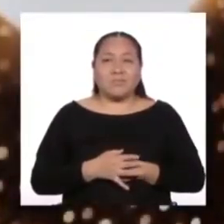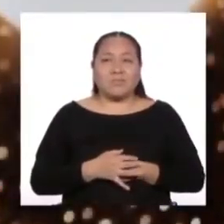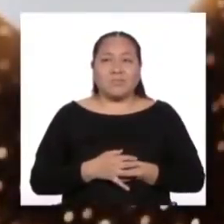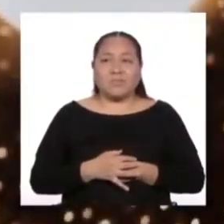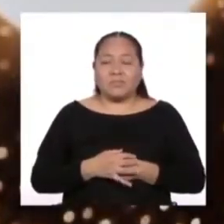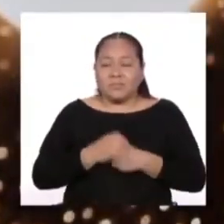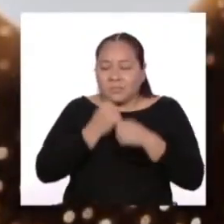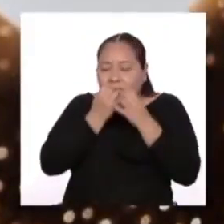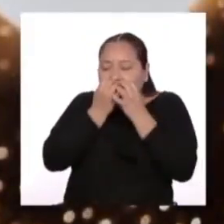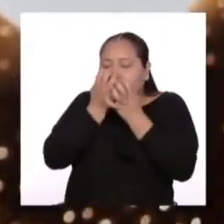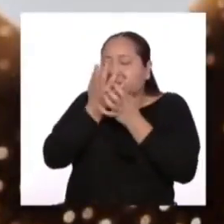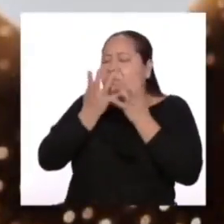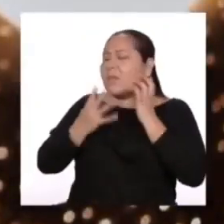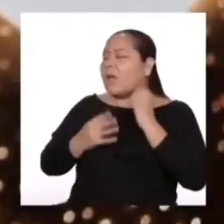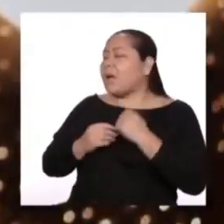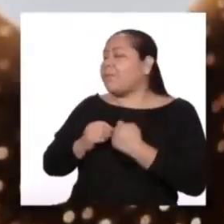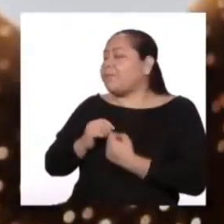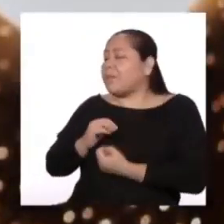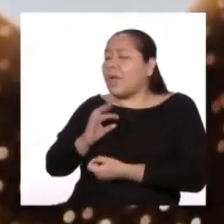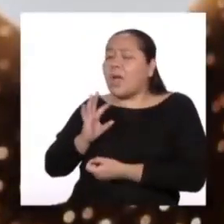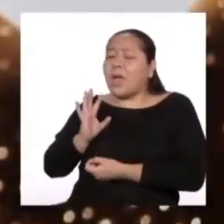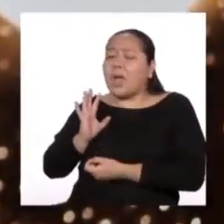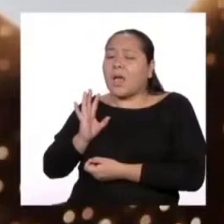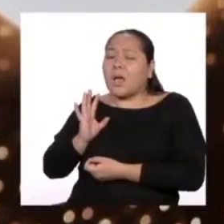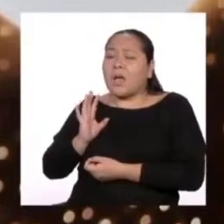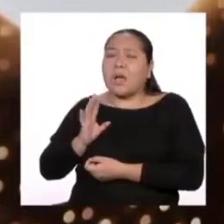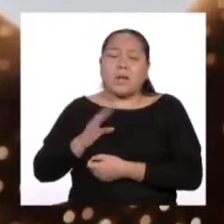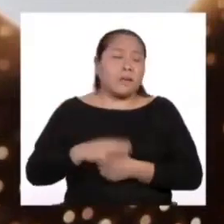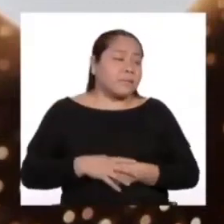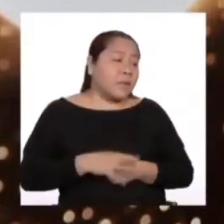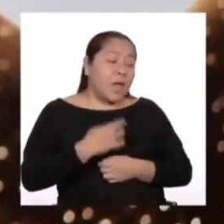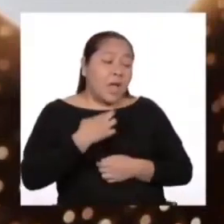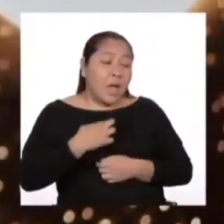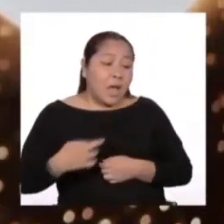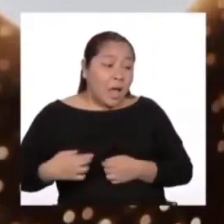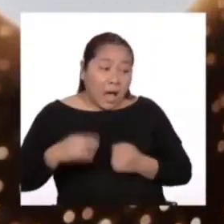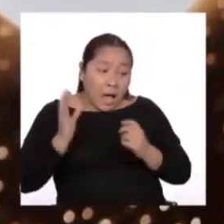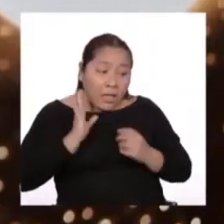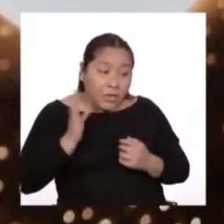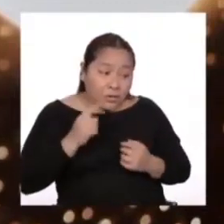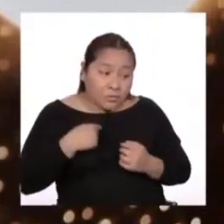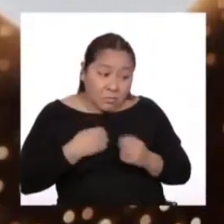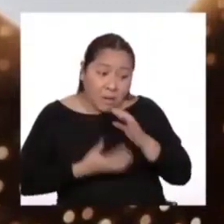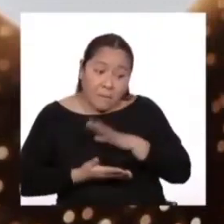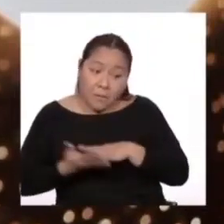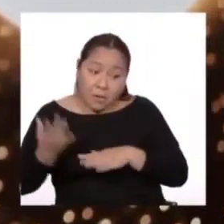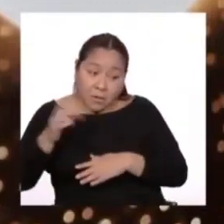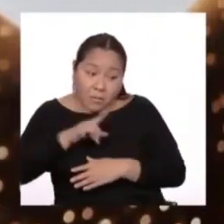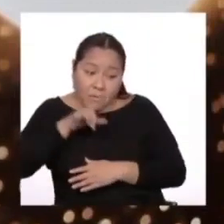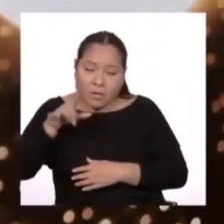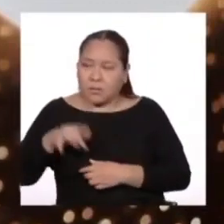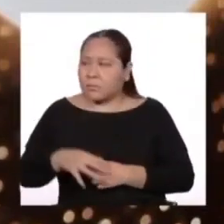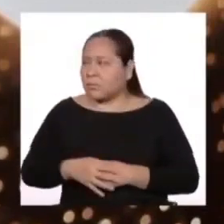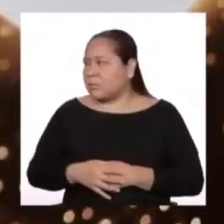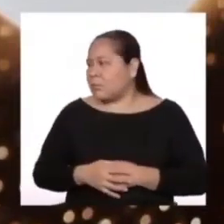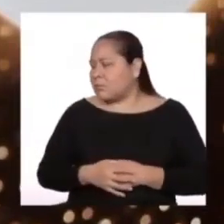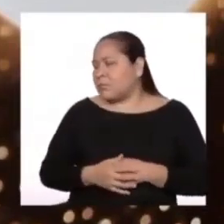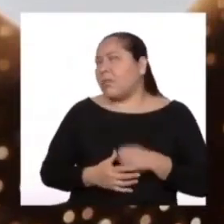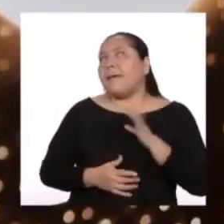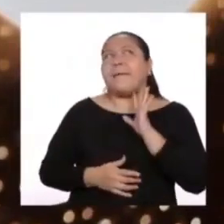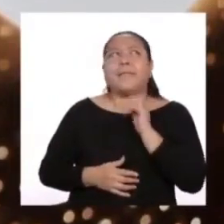Adiós, voy a comenzar mi viaje. Adiós. El principito se sorprendió por la ausencia de reproches.